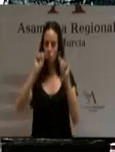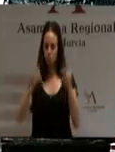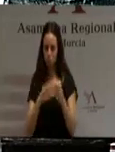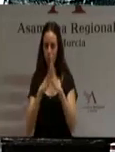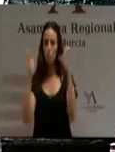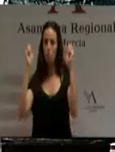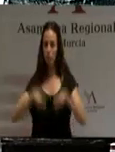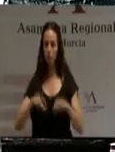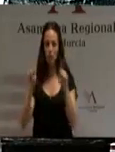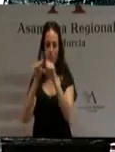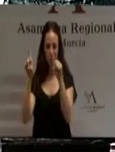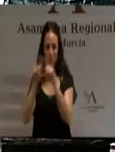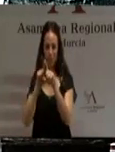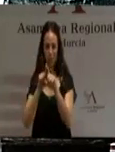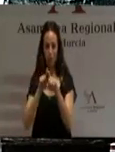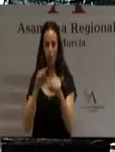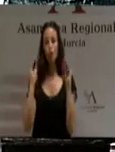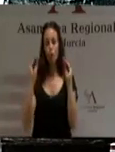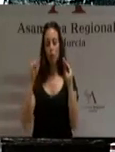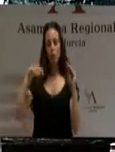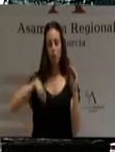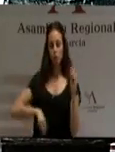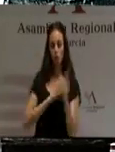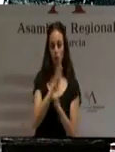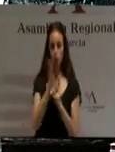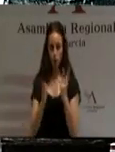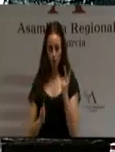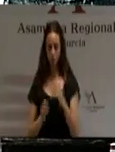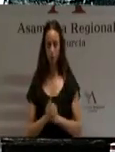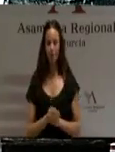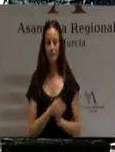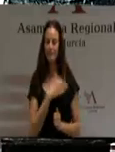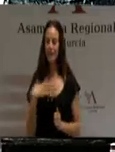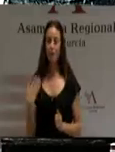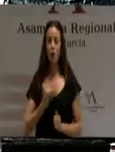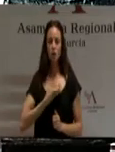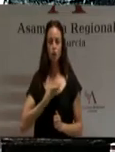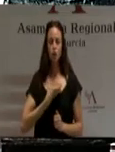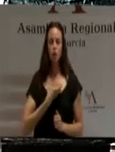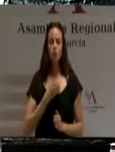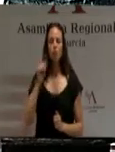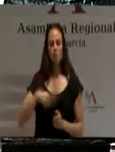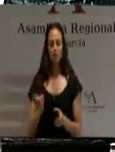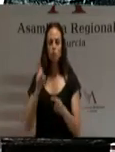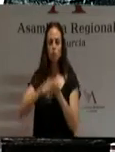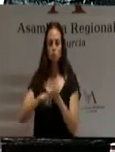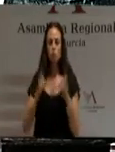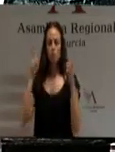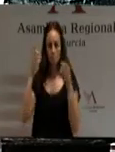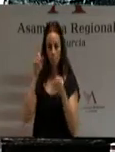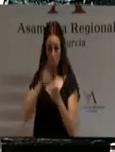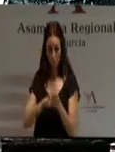empresarial por la formación profesional dual. Pero además queremos que nuestros ayuntamientos también se impliquen en este